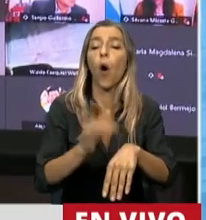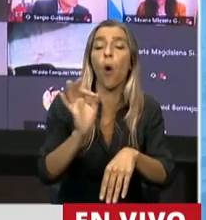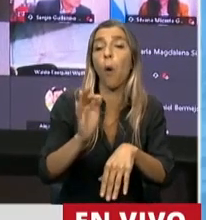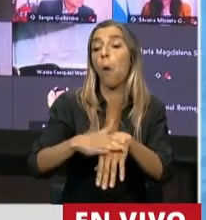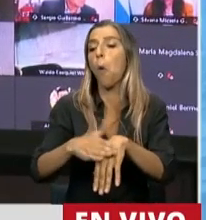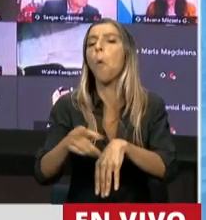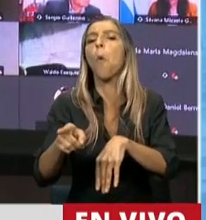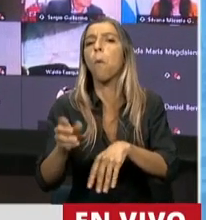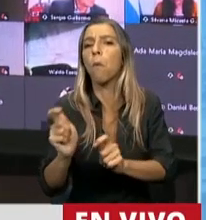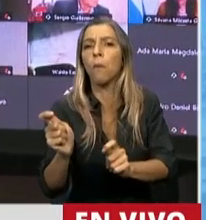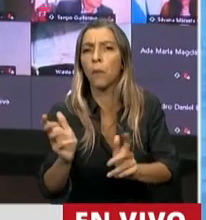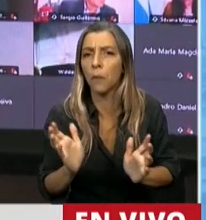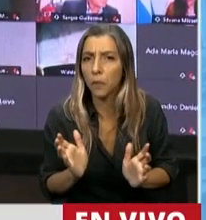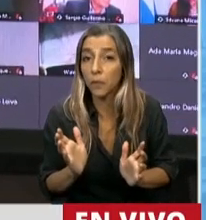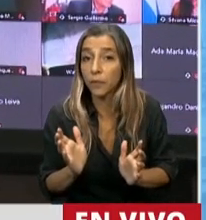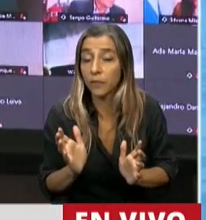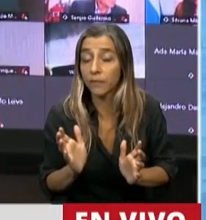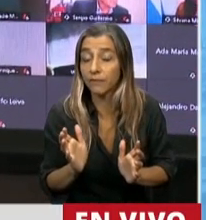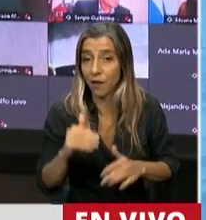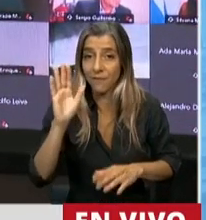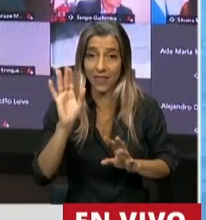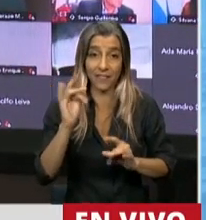que encontrar solución.